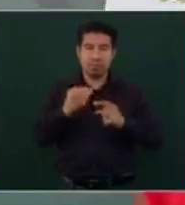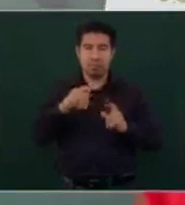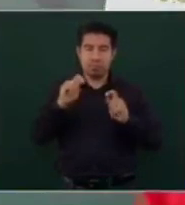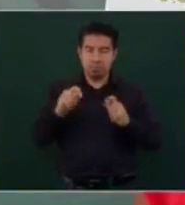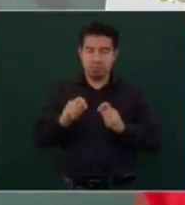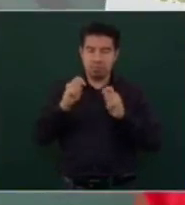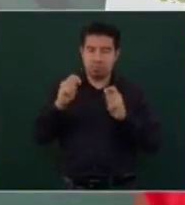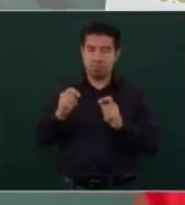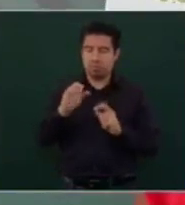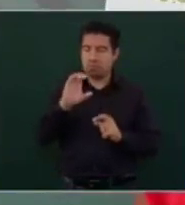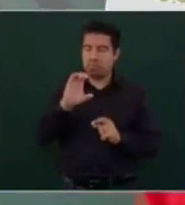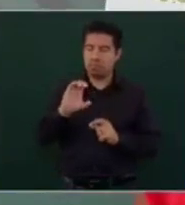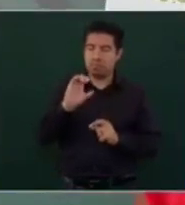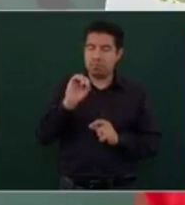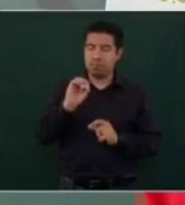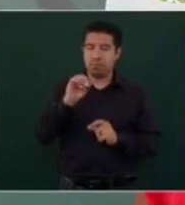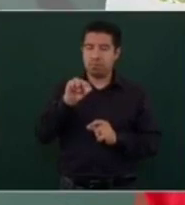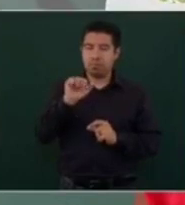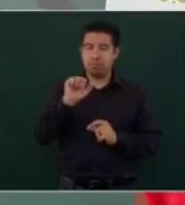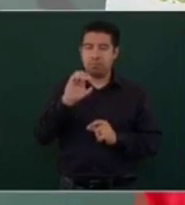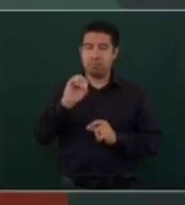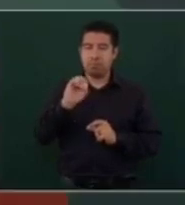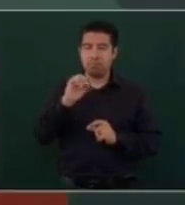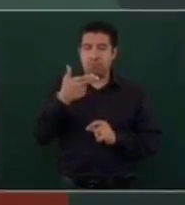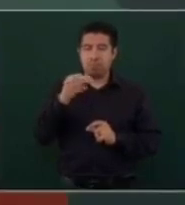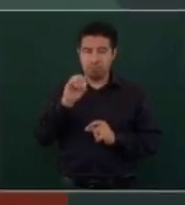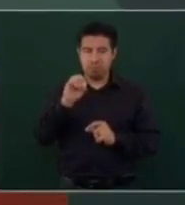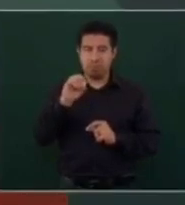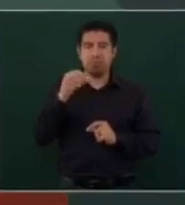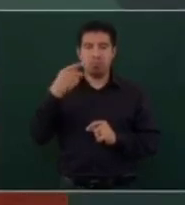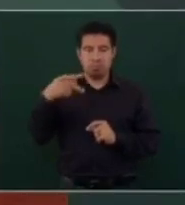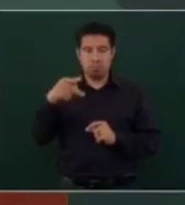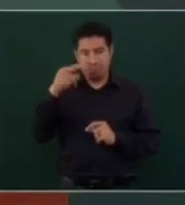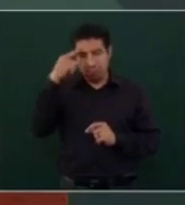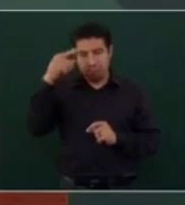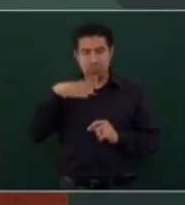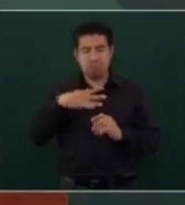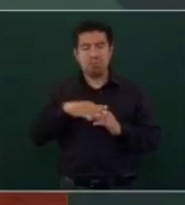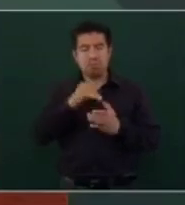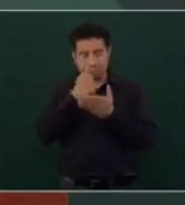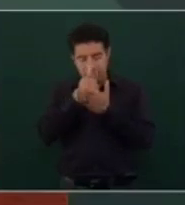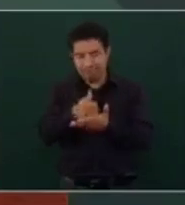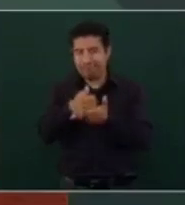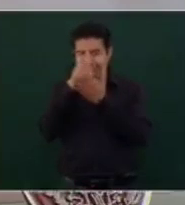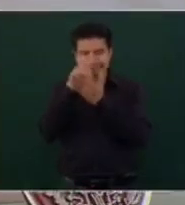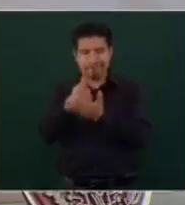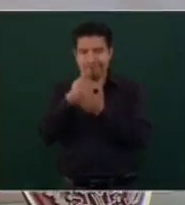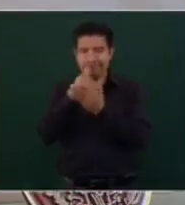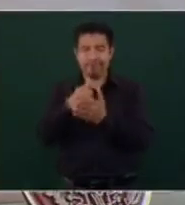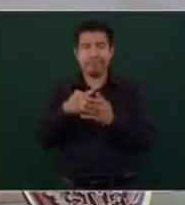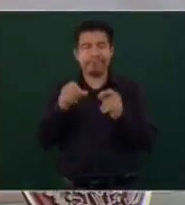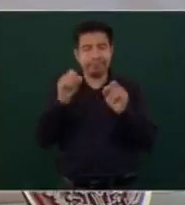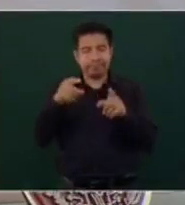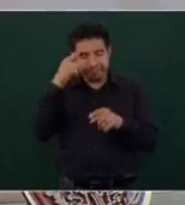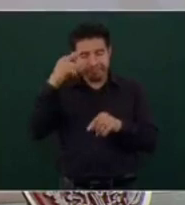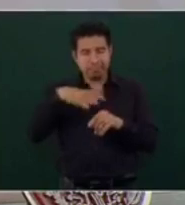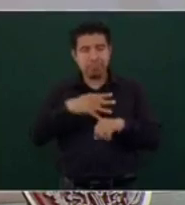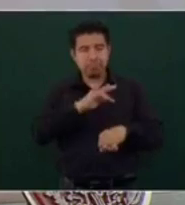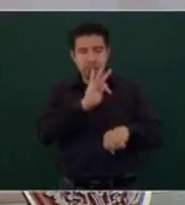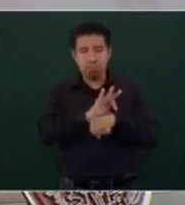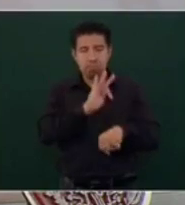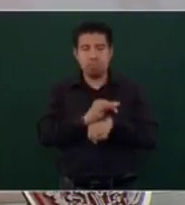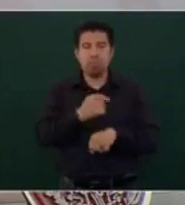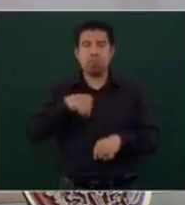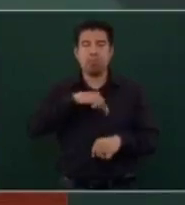de la CONAO, de la Coordinación Antihomicidios, a colaborar con ellos. Lo importante que le dijimos fueron también